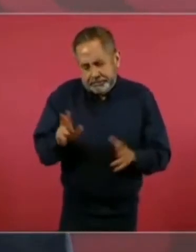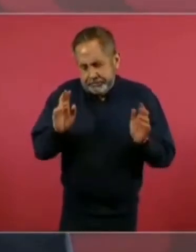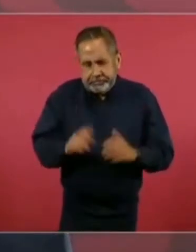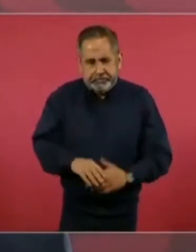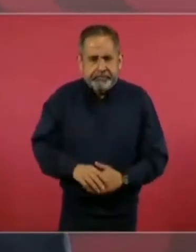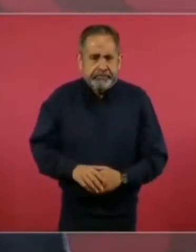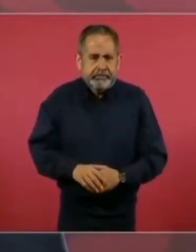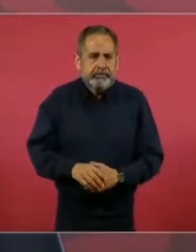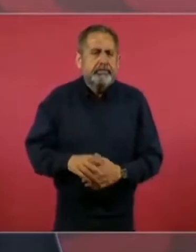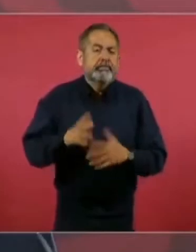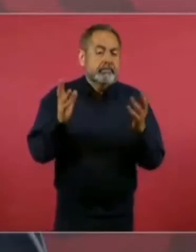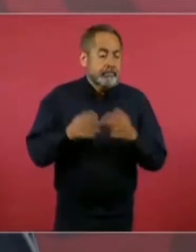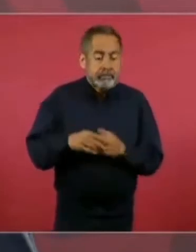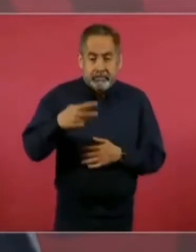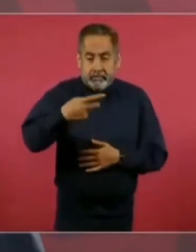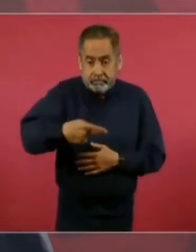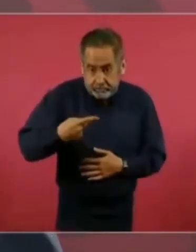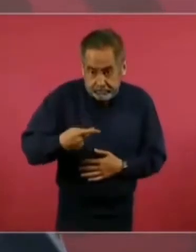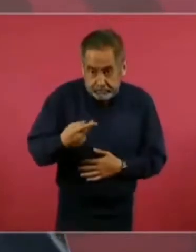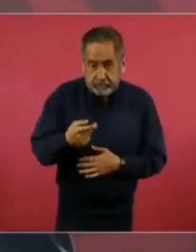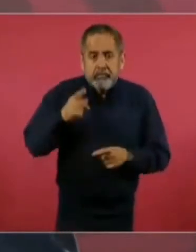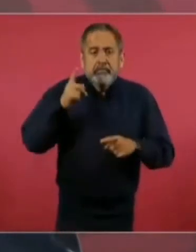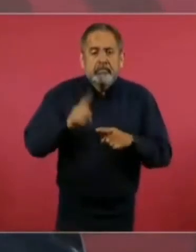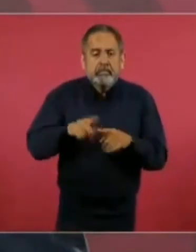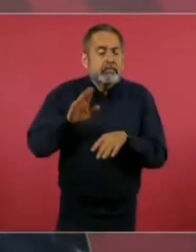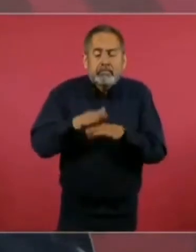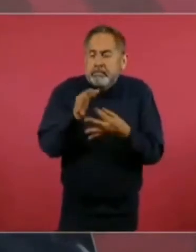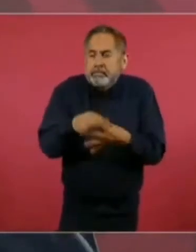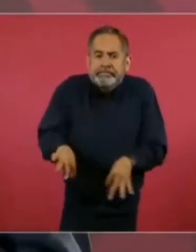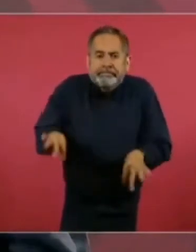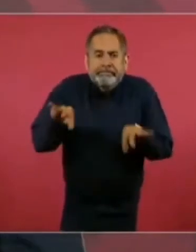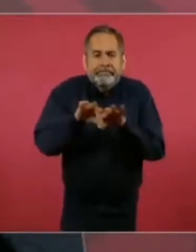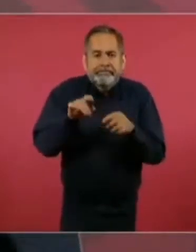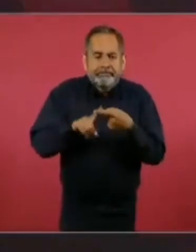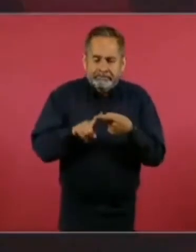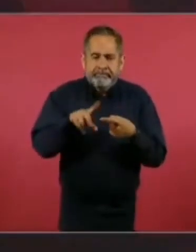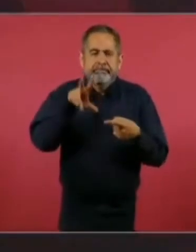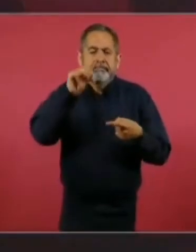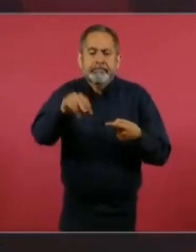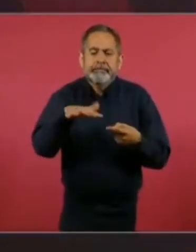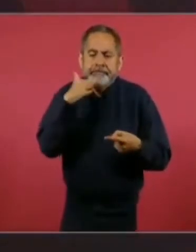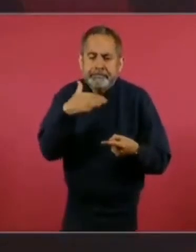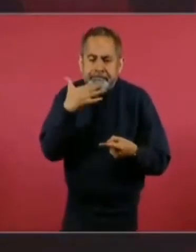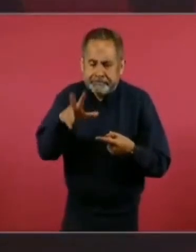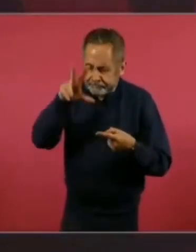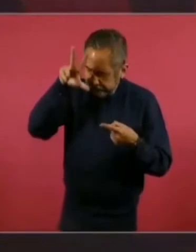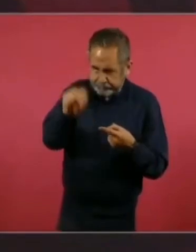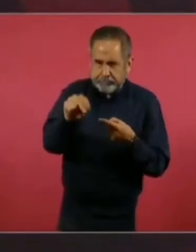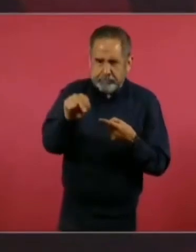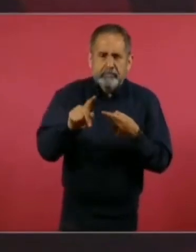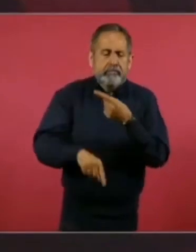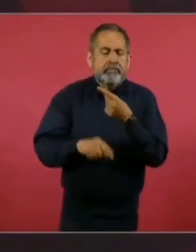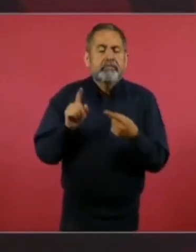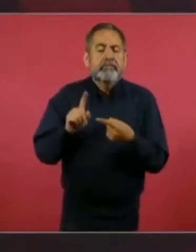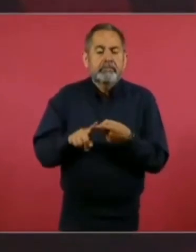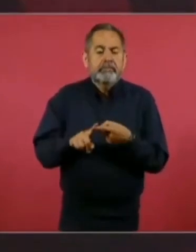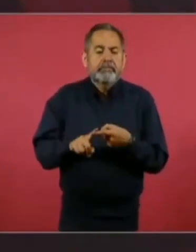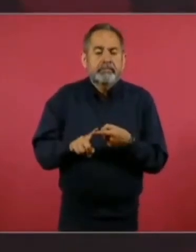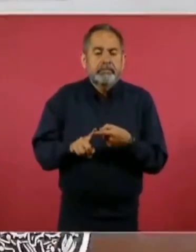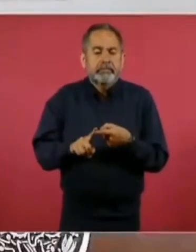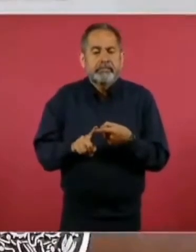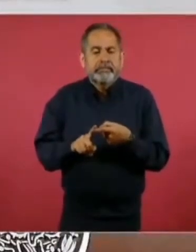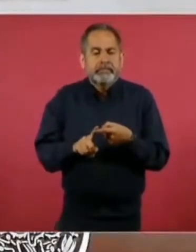Entonces, me preguntas, ¿qué es lo más importante? No permitir la corrupción, porque